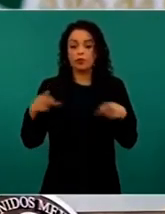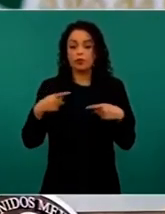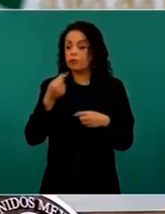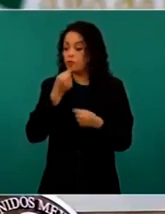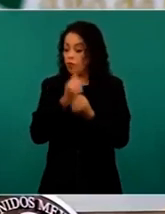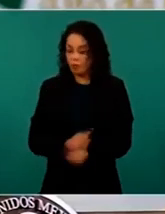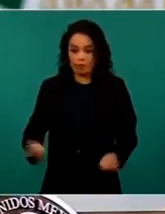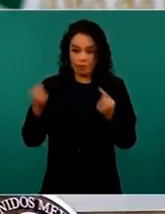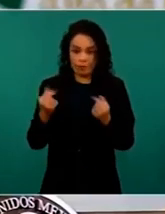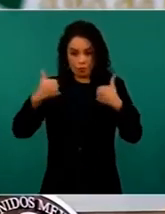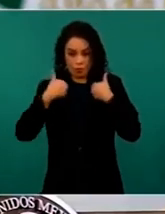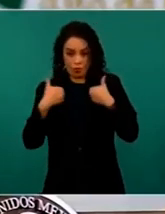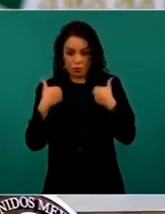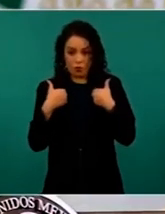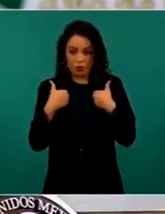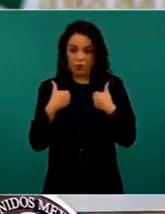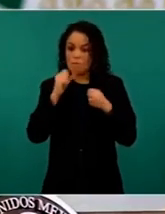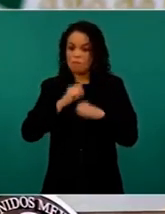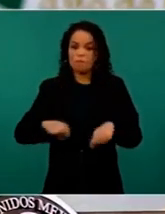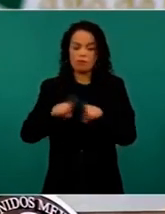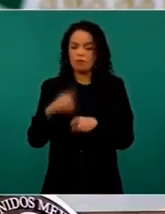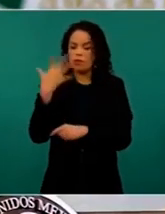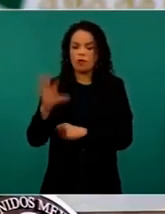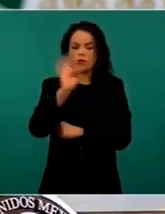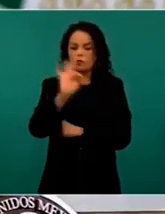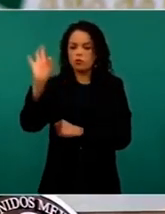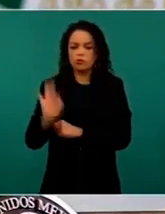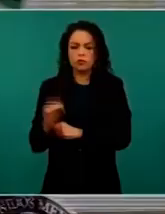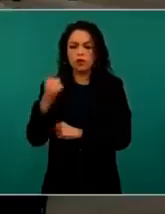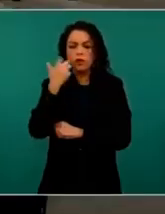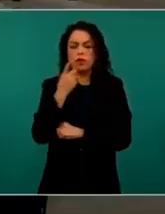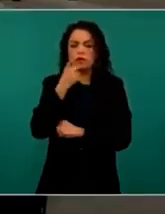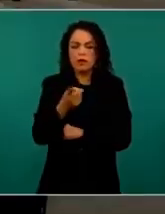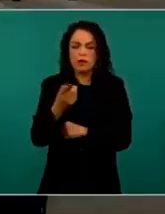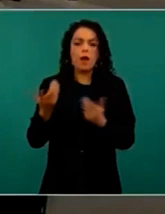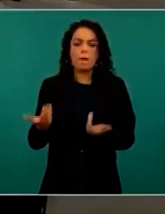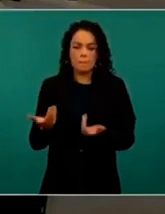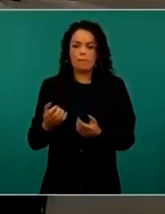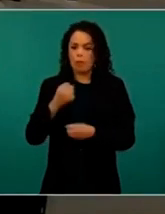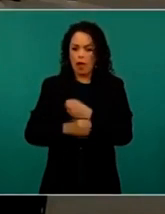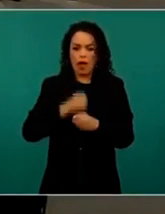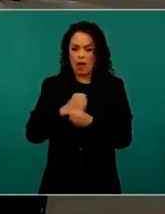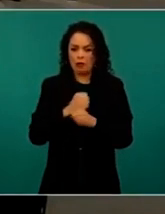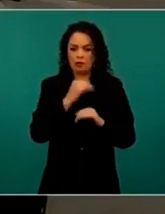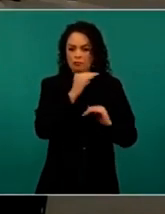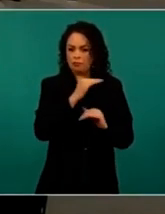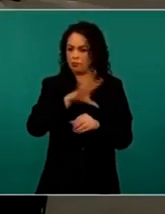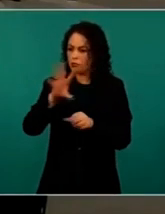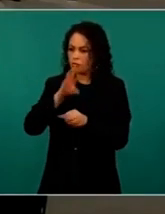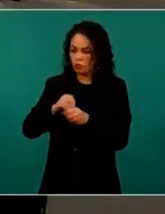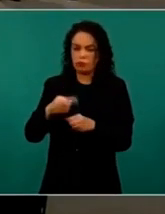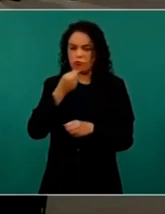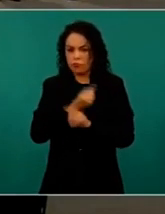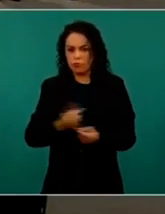infantil y juvenil es el mismo, 10%, lo que quiere decir que consistentemente en todas las edades, pero también en la infancia y la